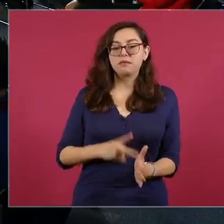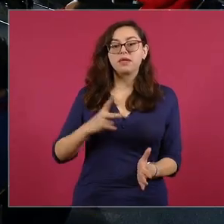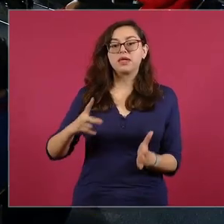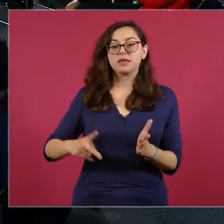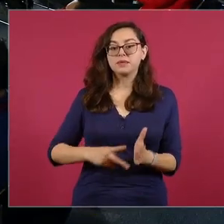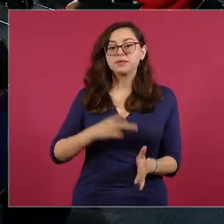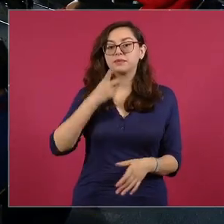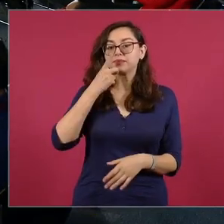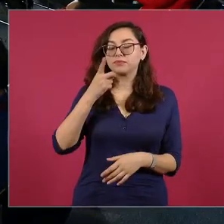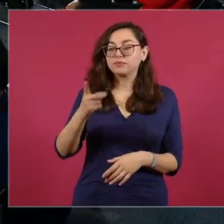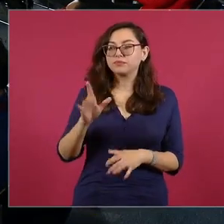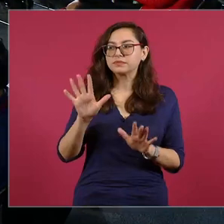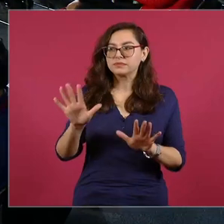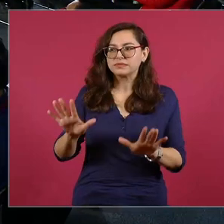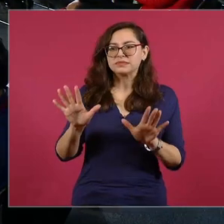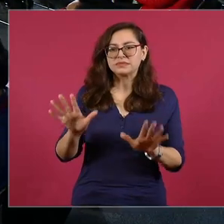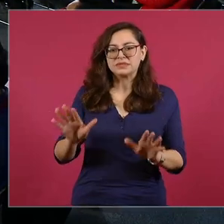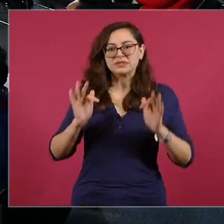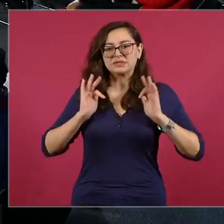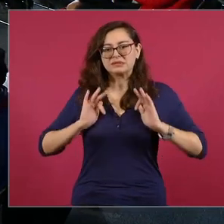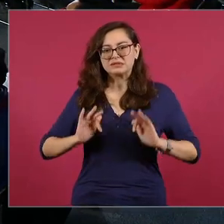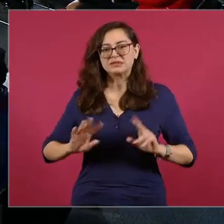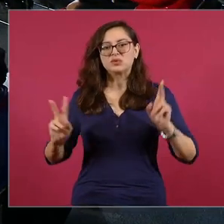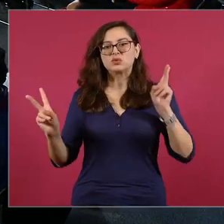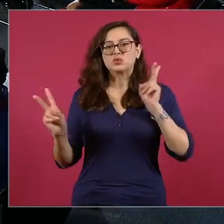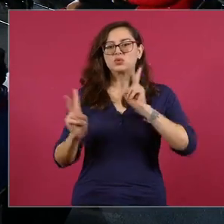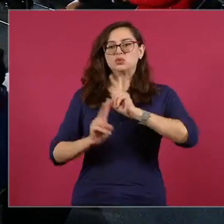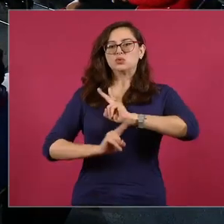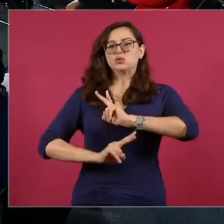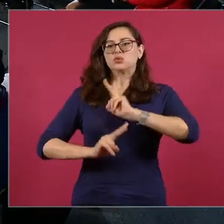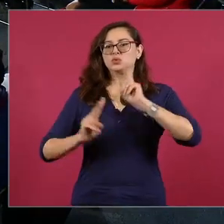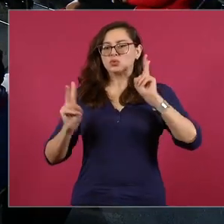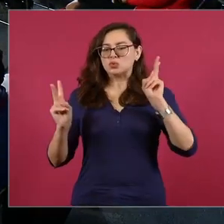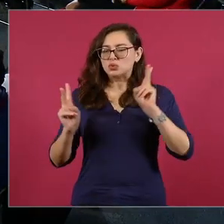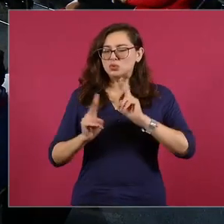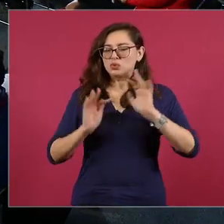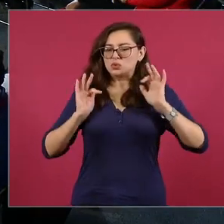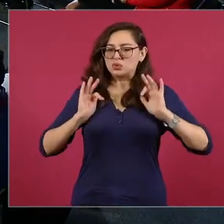a que respiren profundo, que se serenen.